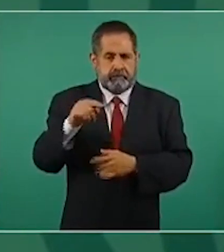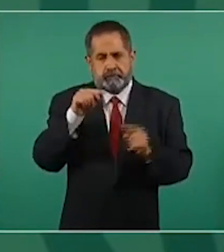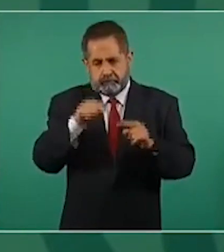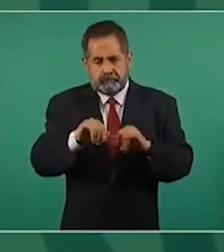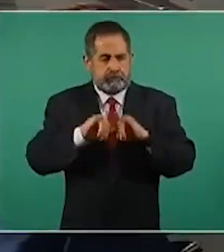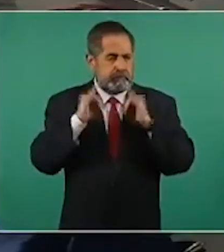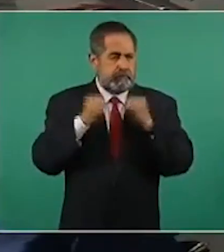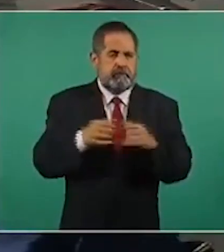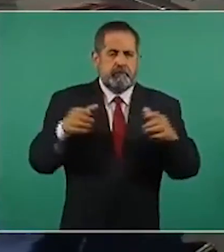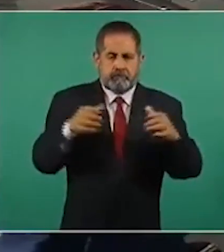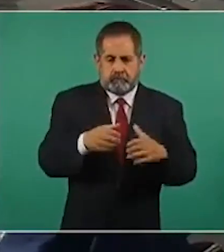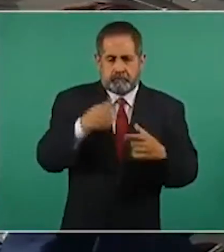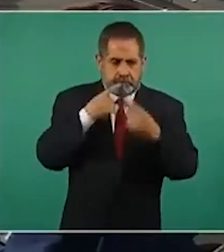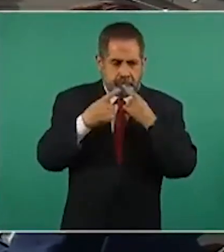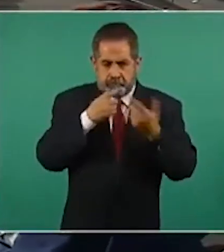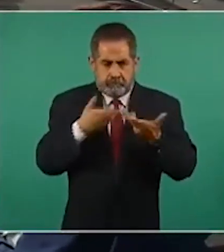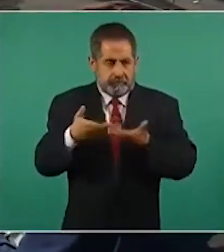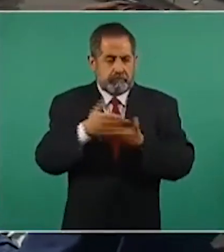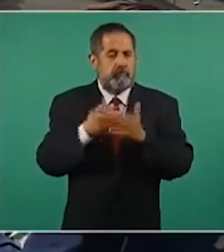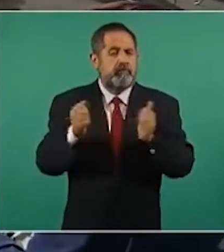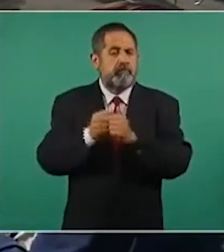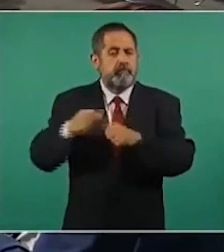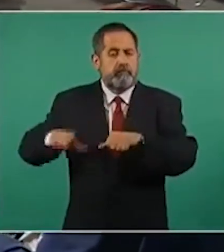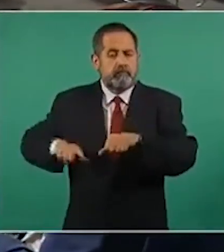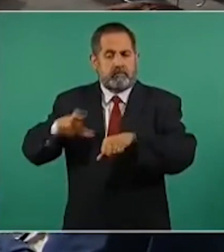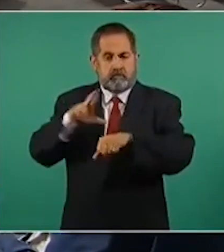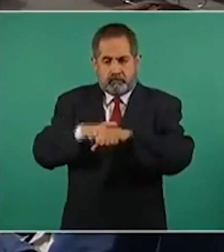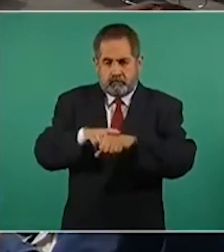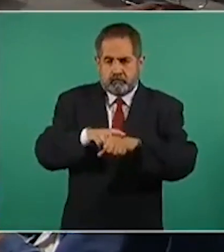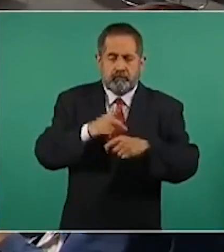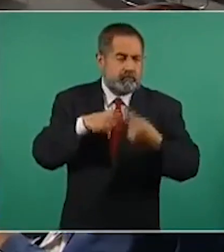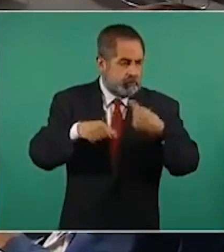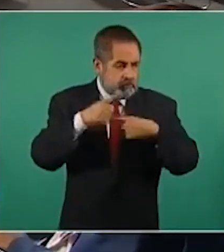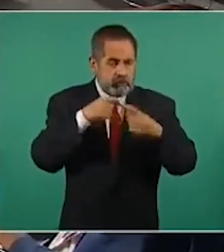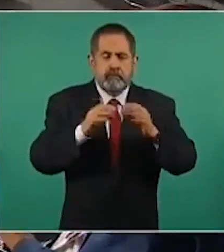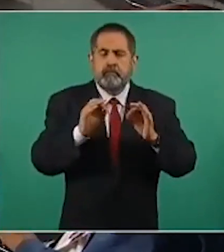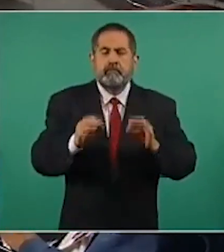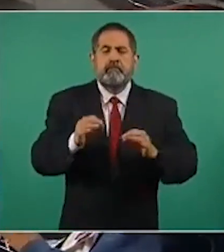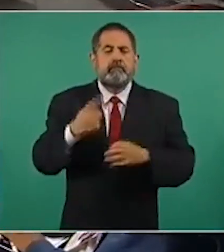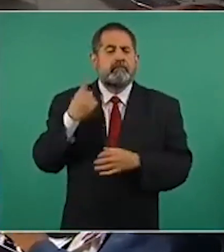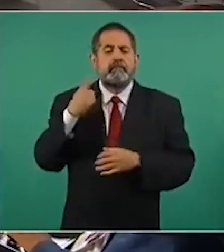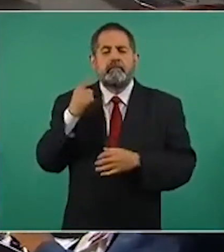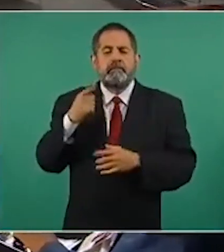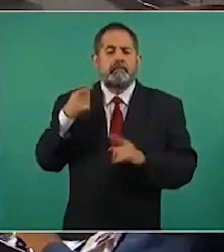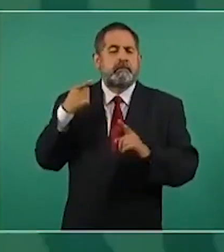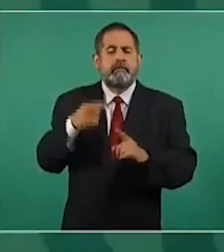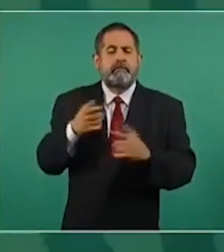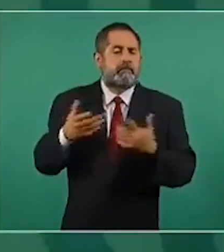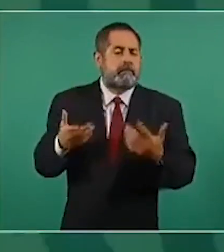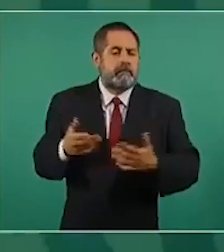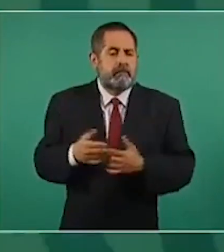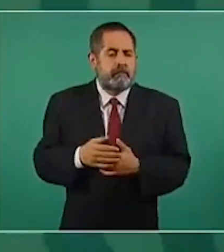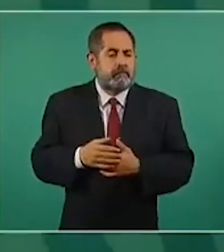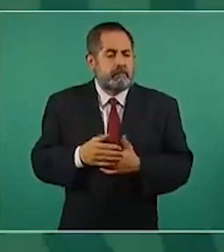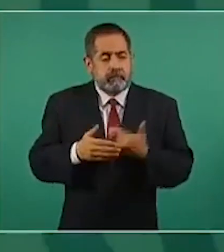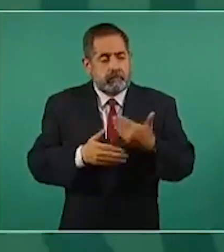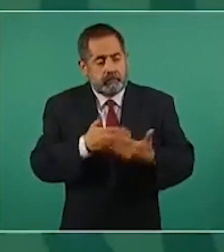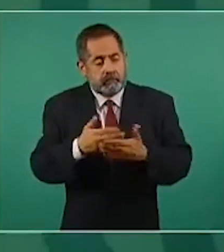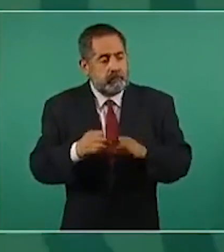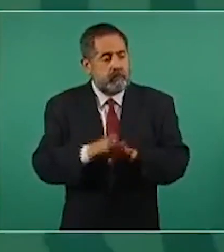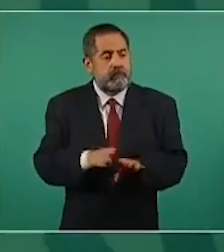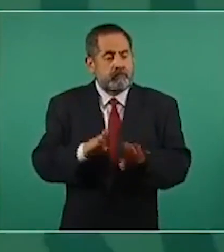con el gobernador para ver cómo vamos